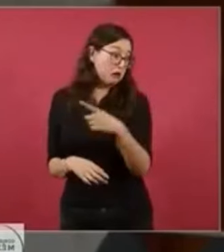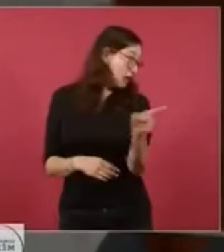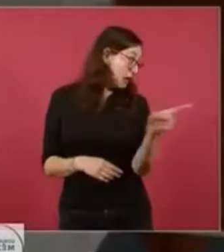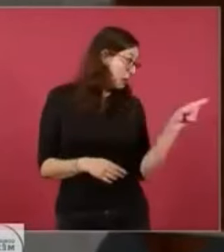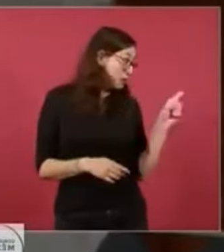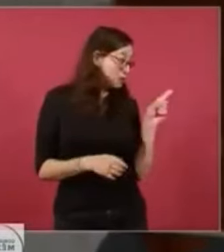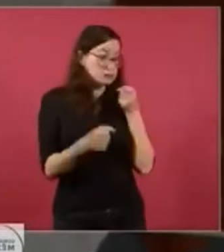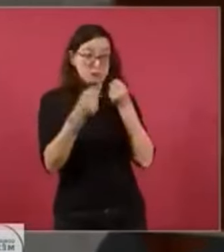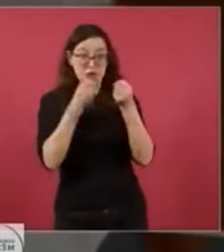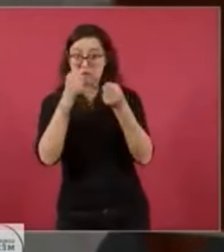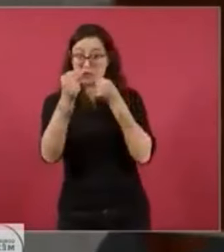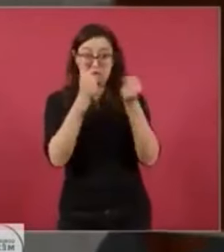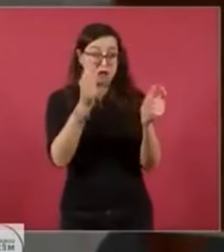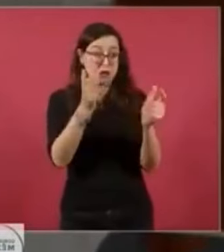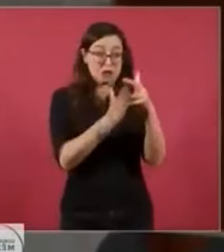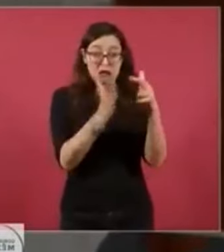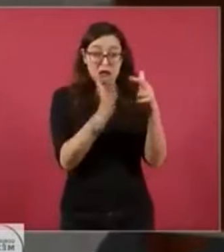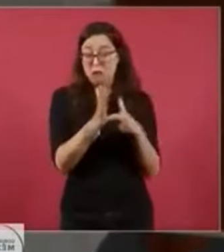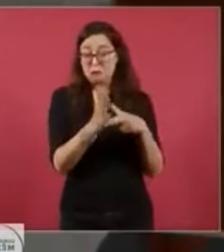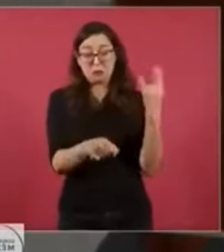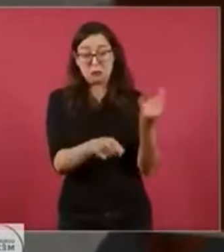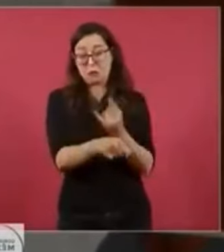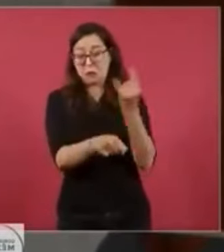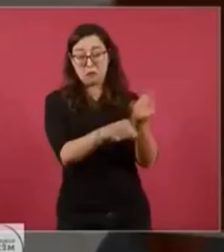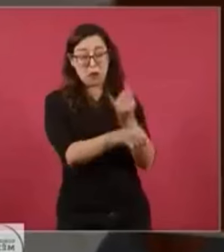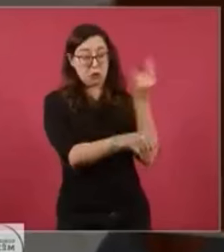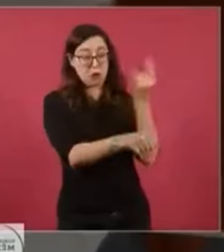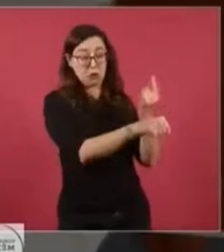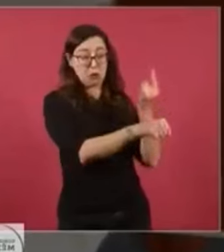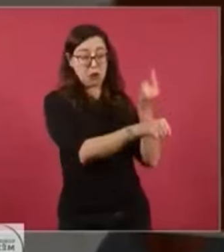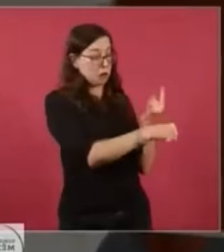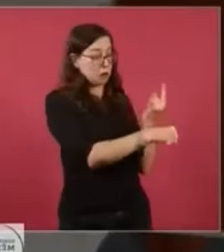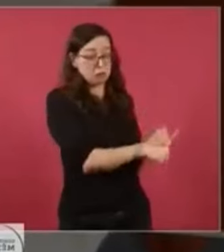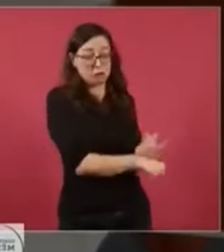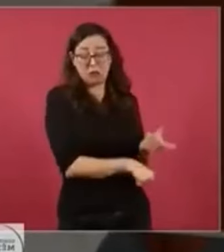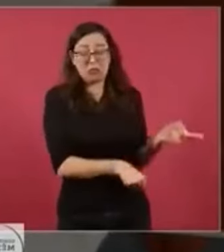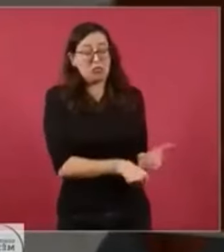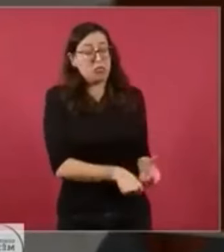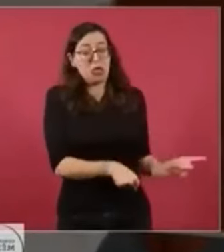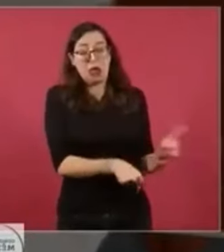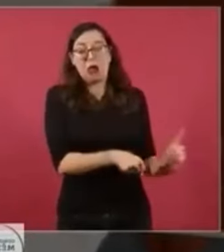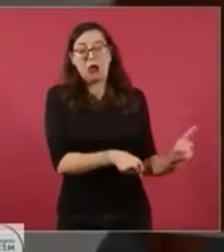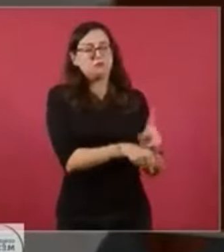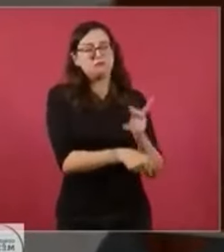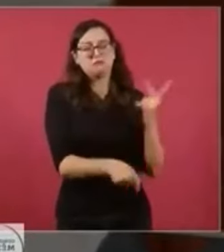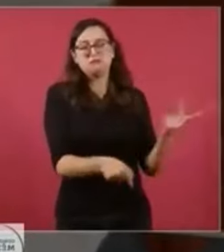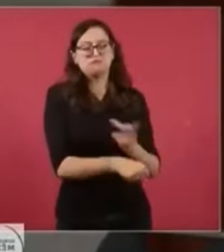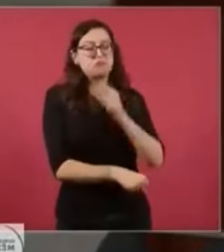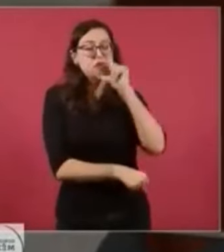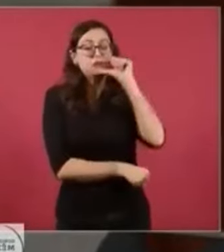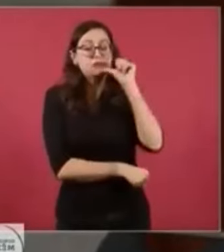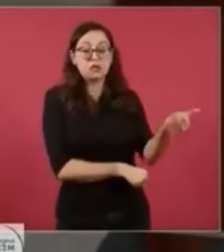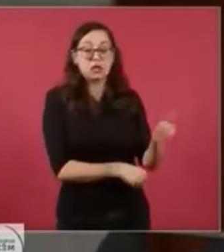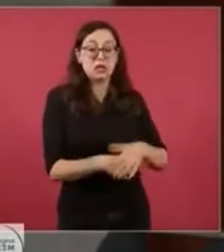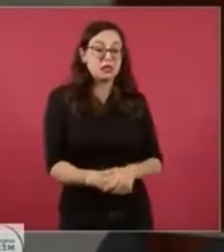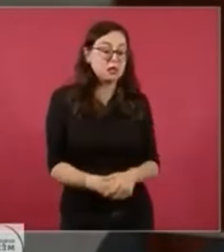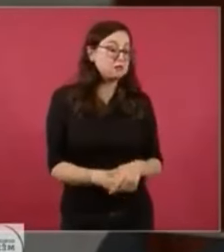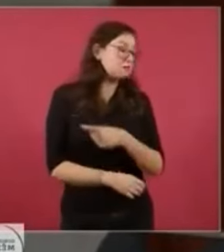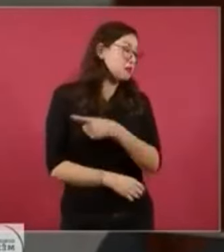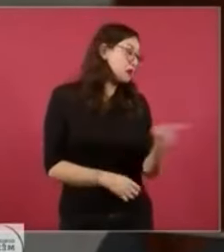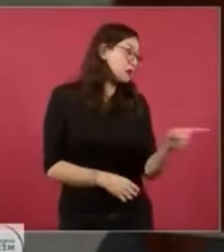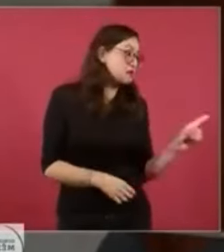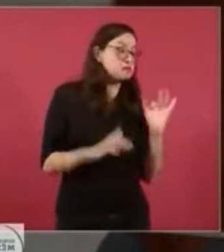nada, aquí usted puede ver a todos los reporteros que lo violaron ayer y la semana pasada, aquí también hay privilegios,